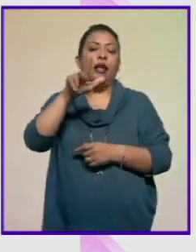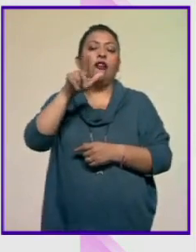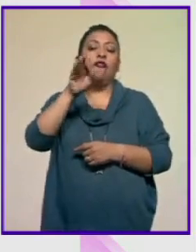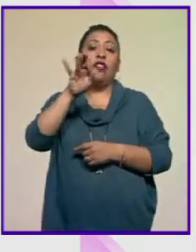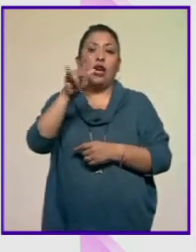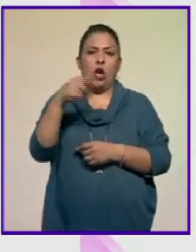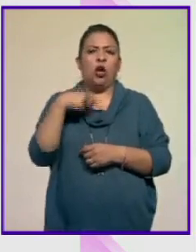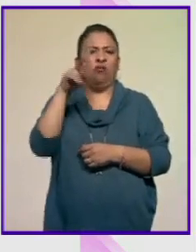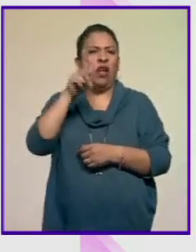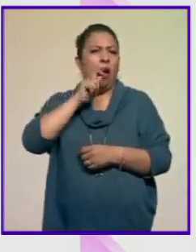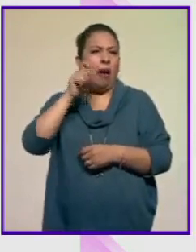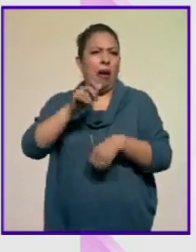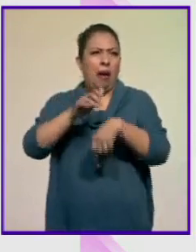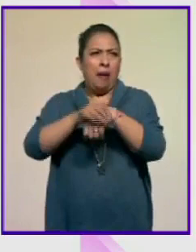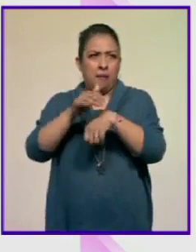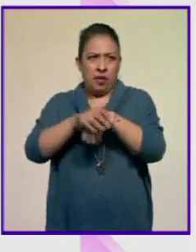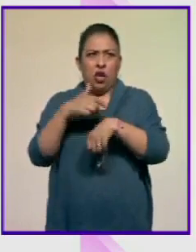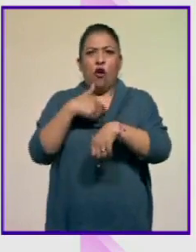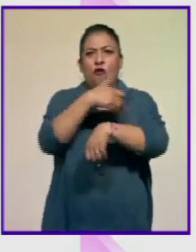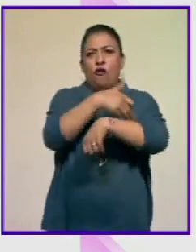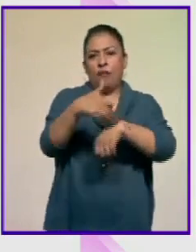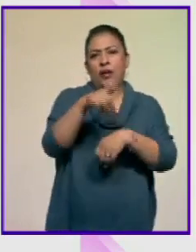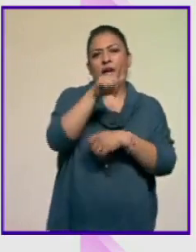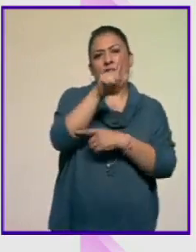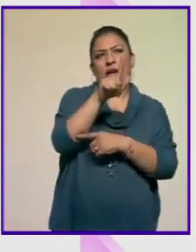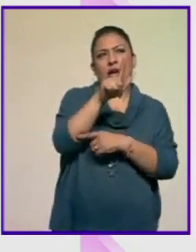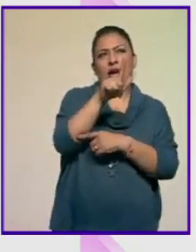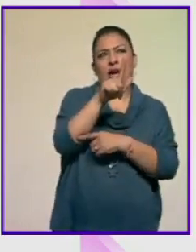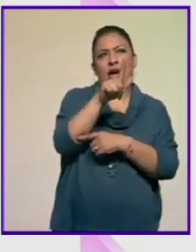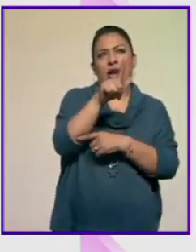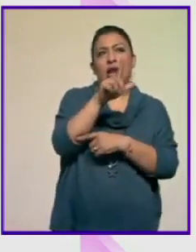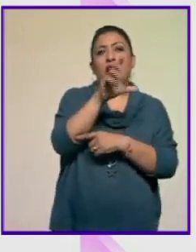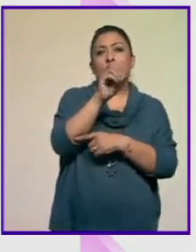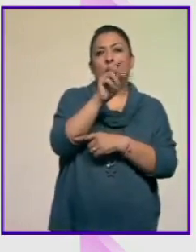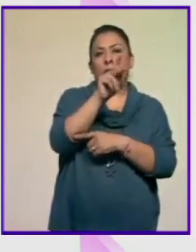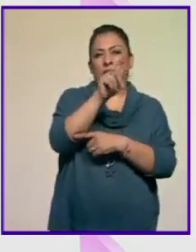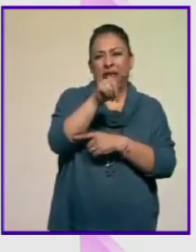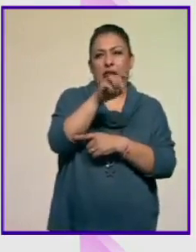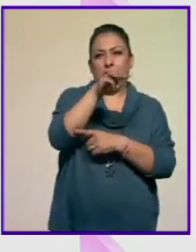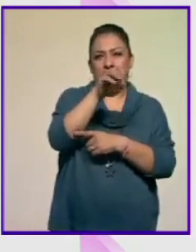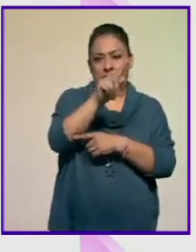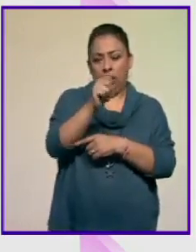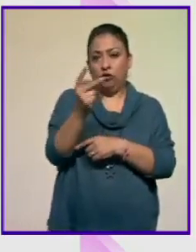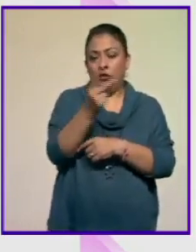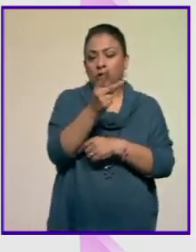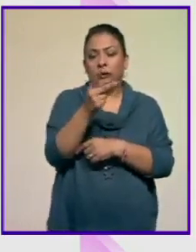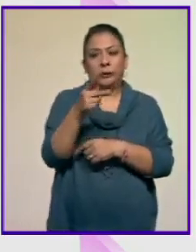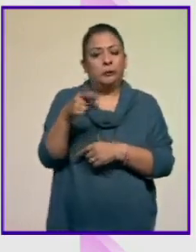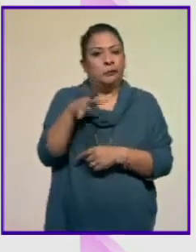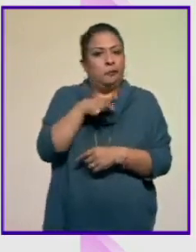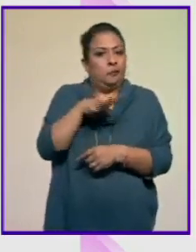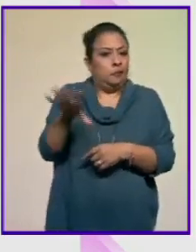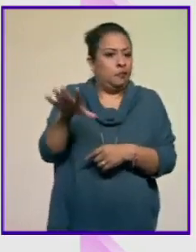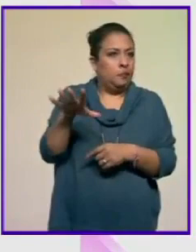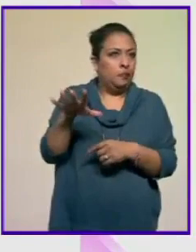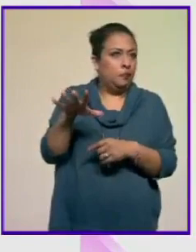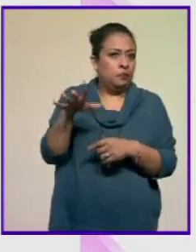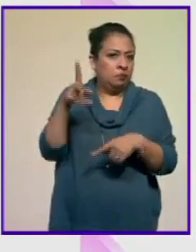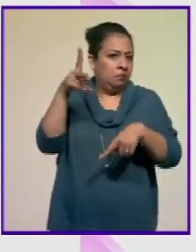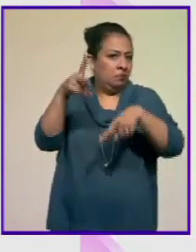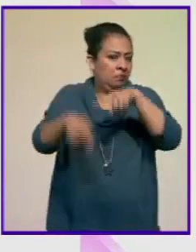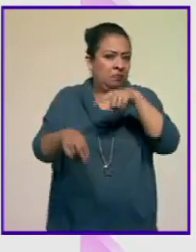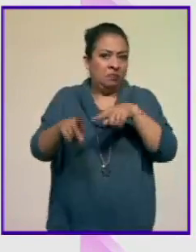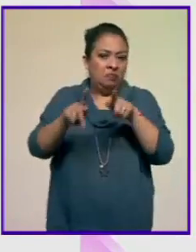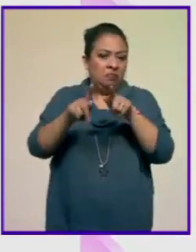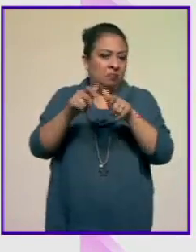papá, que era familiar de López Mateos. Y entonces le cortó a mi